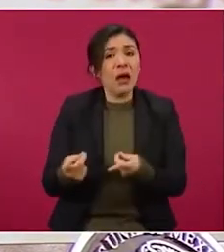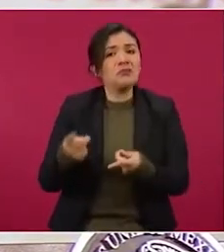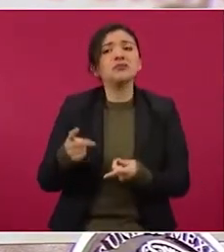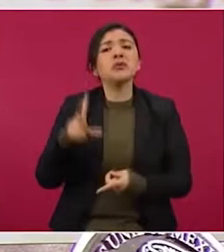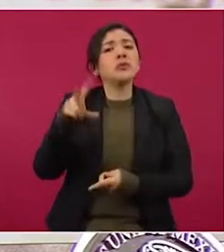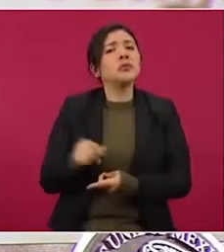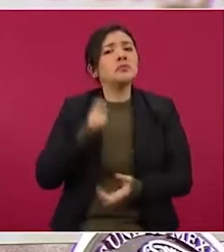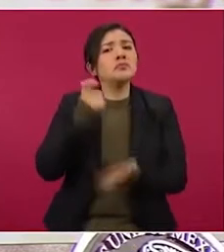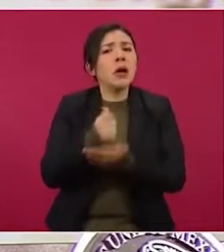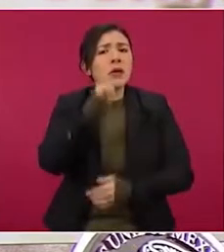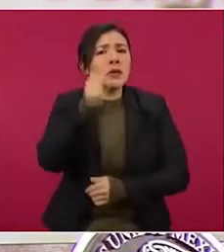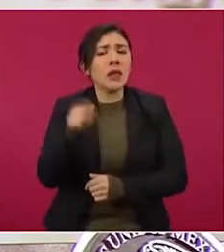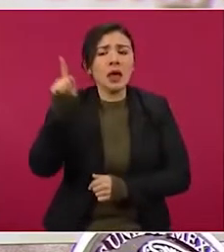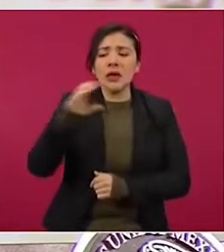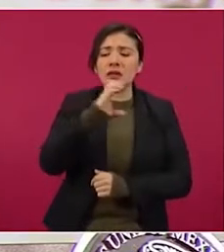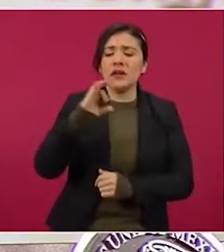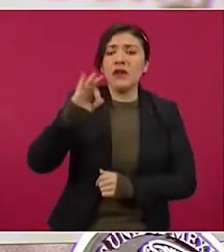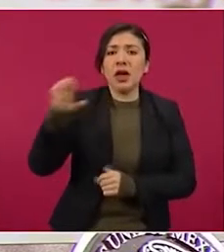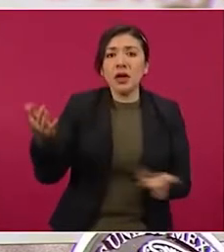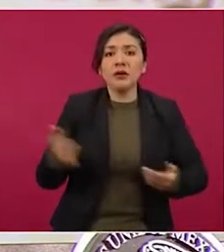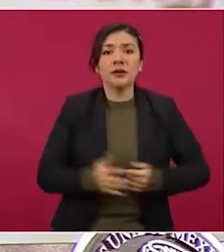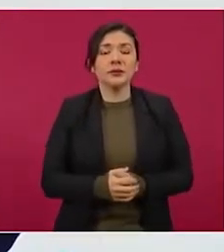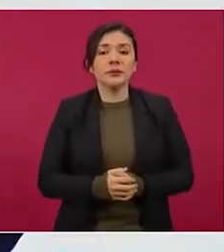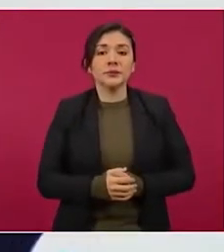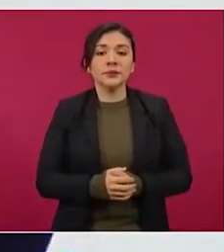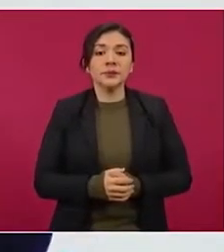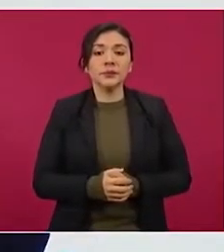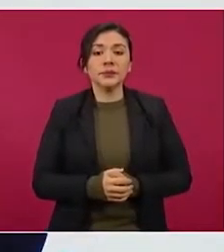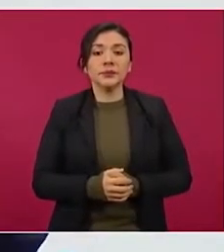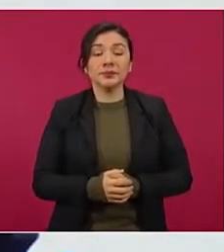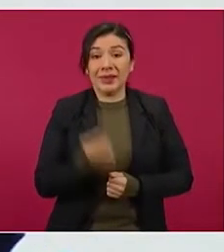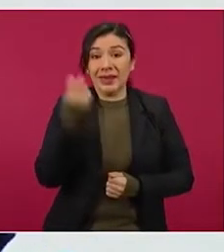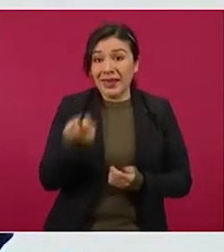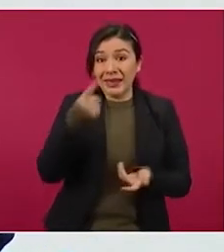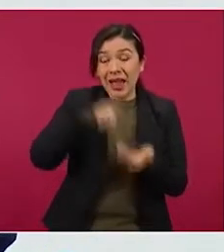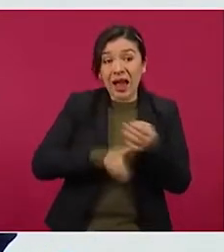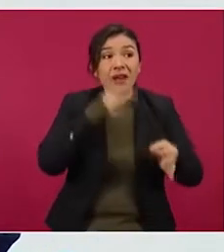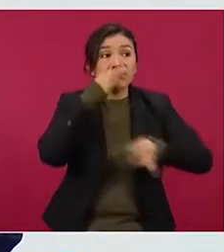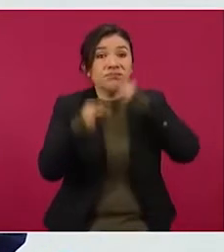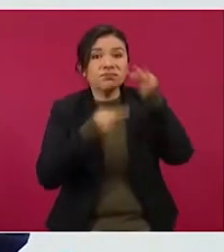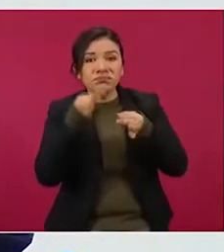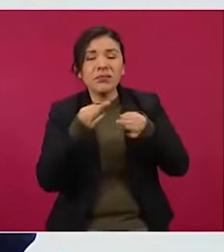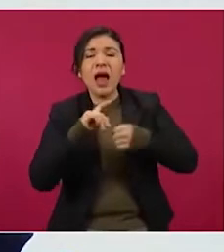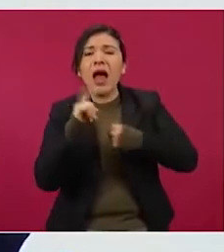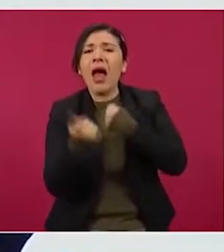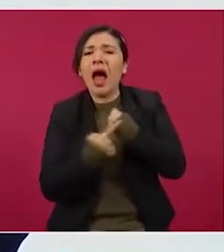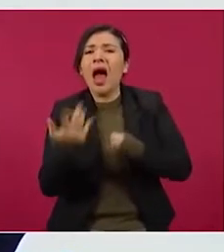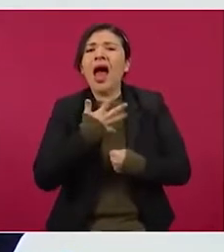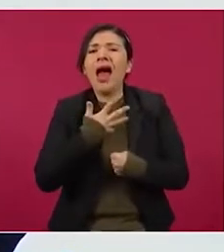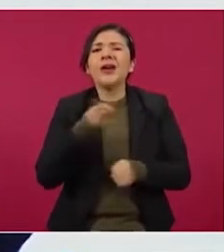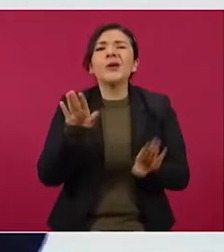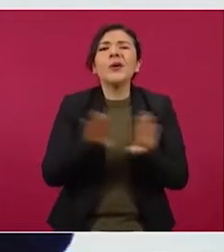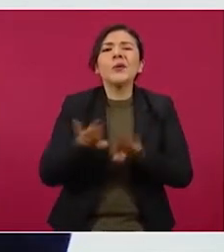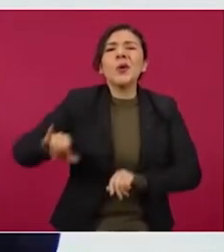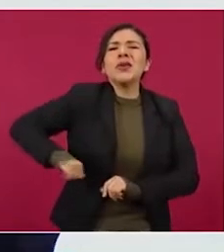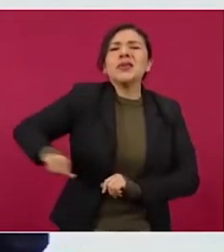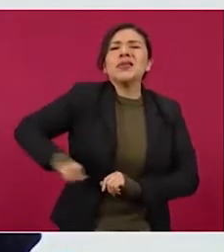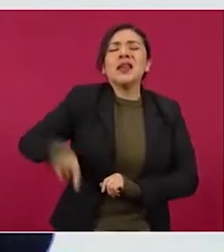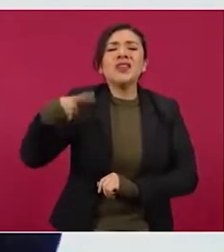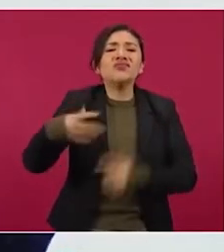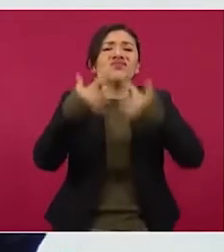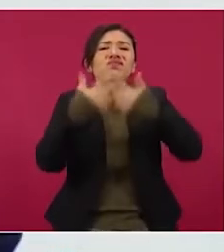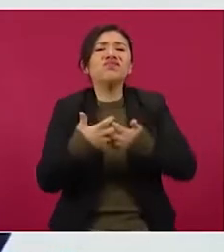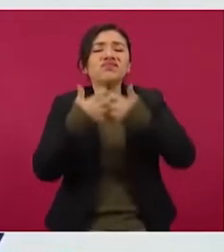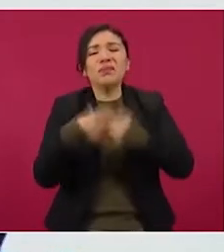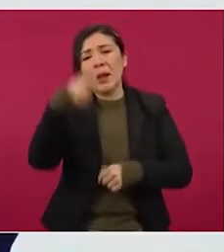proporciona la Comisión Federal de Electricidad. Detrás de esas notas están los intereses de una industria que lucra con